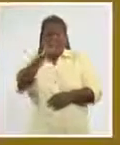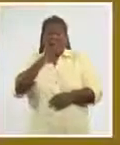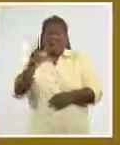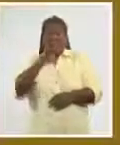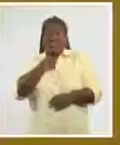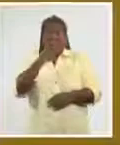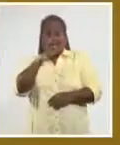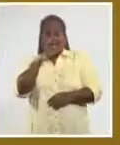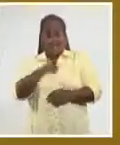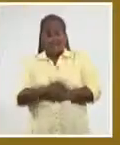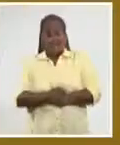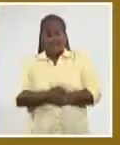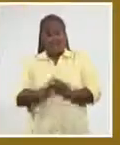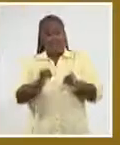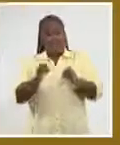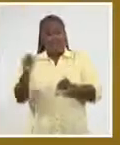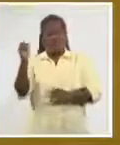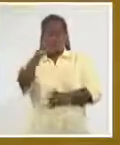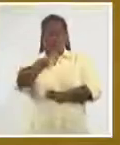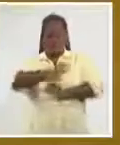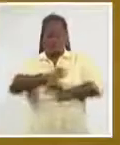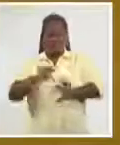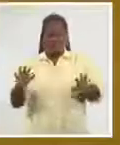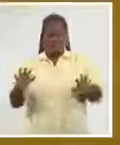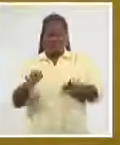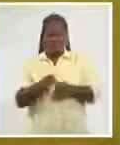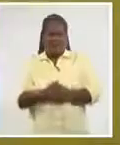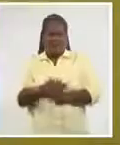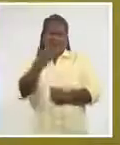Con esta información concluyen las culturales. Muy buenas tardes.